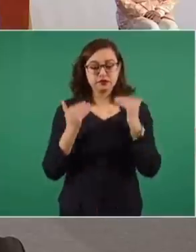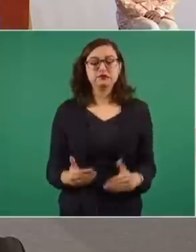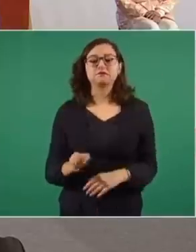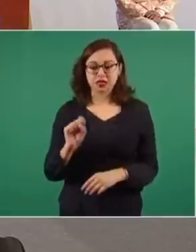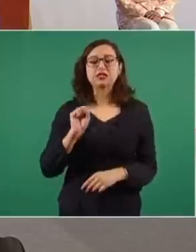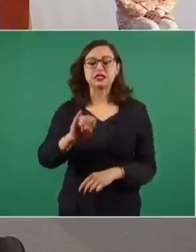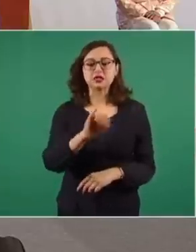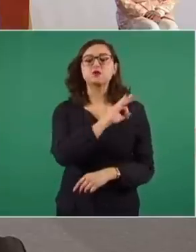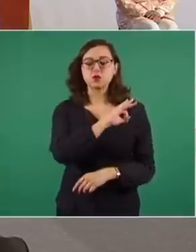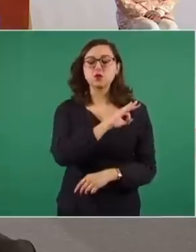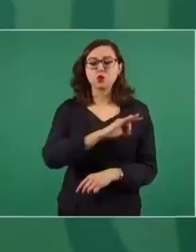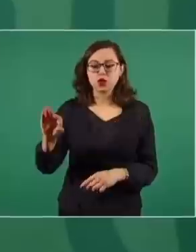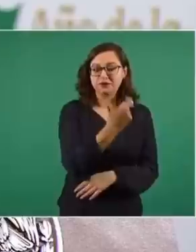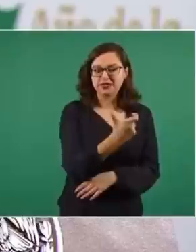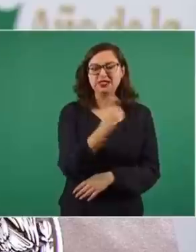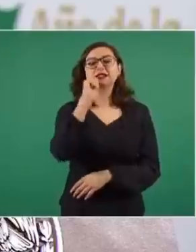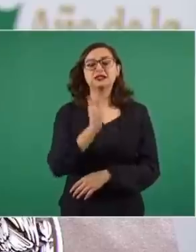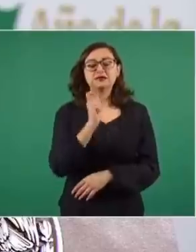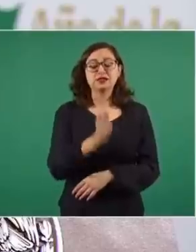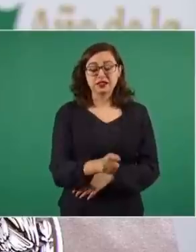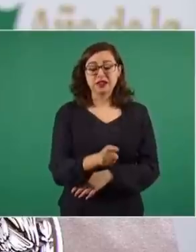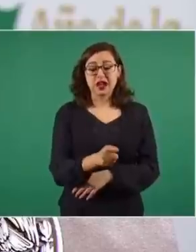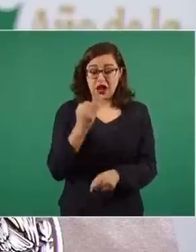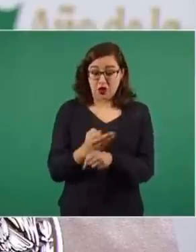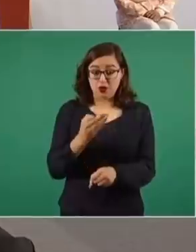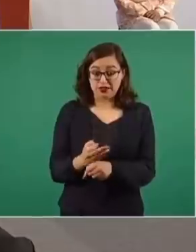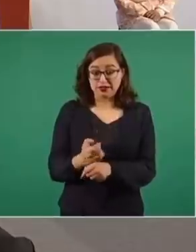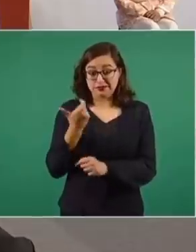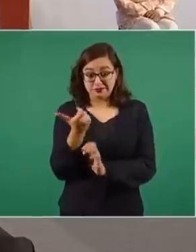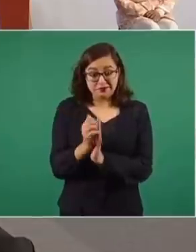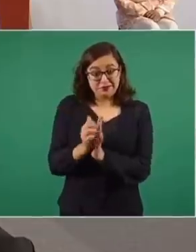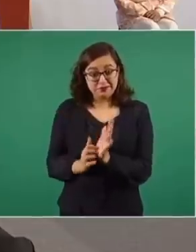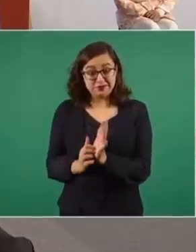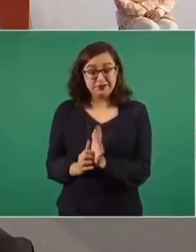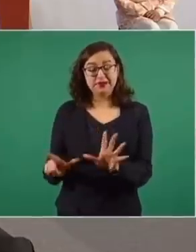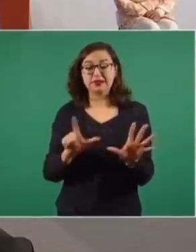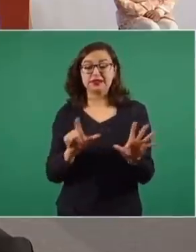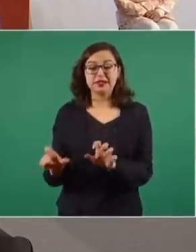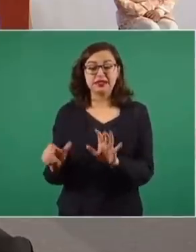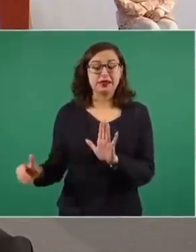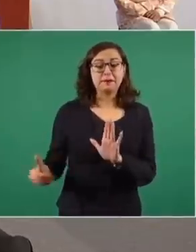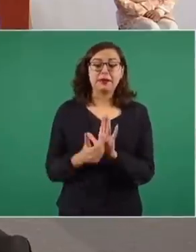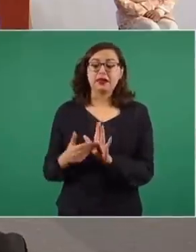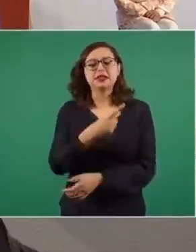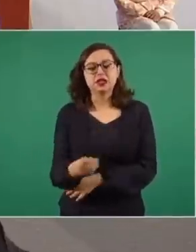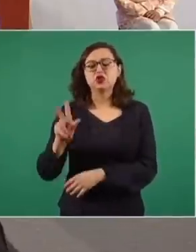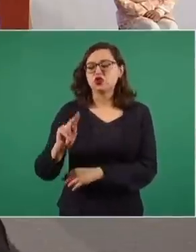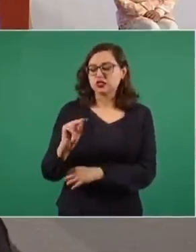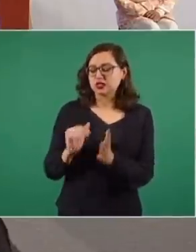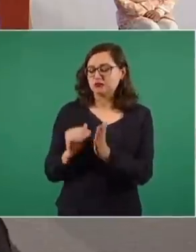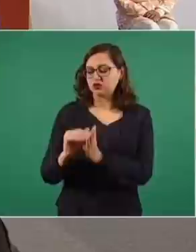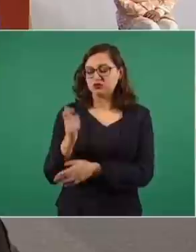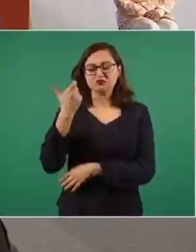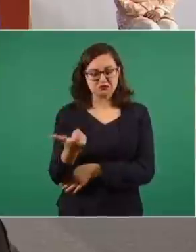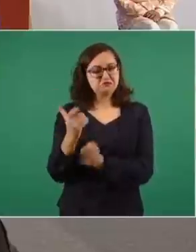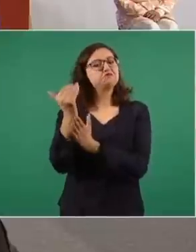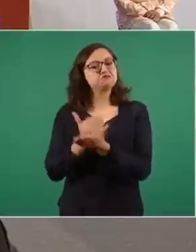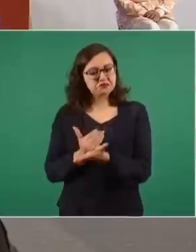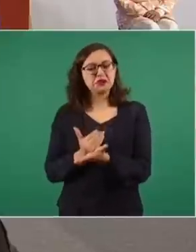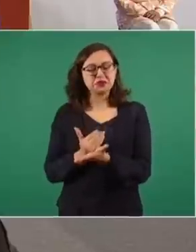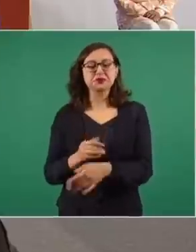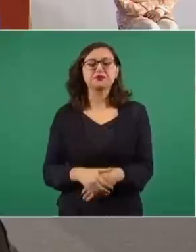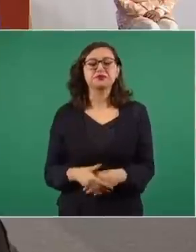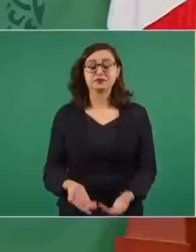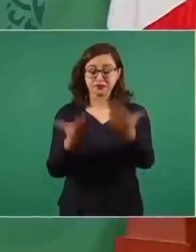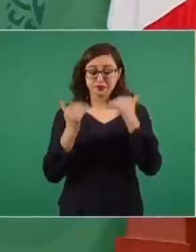Sí fue posible comprar sin sobreprecios. Se logró en este momento un ahorro por 7.180 millones de pesos. En 143 claves